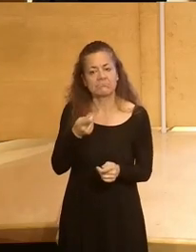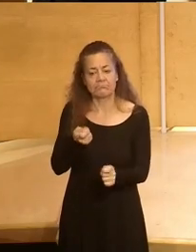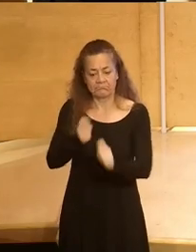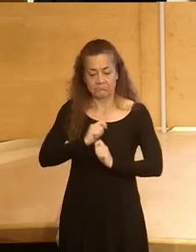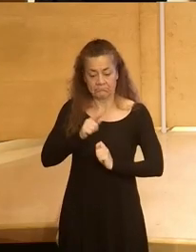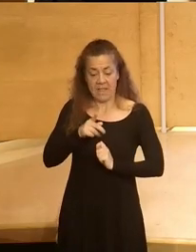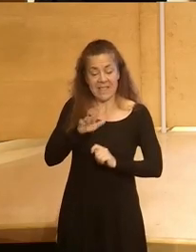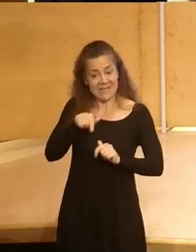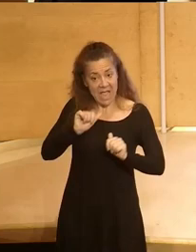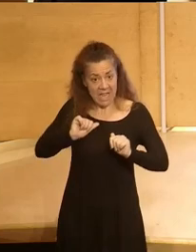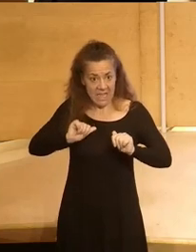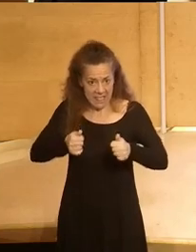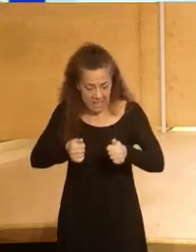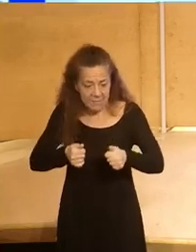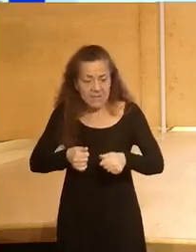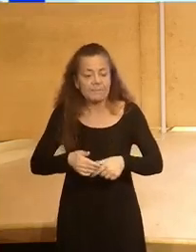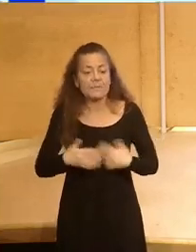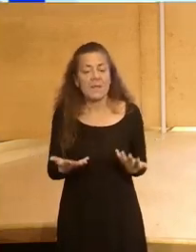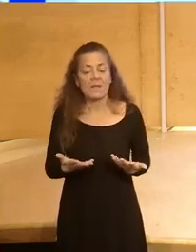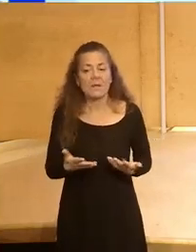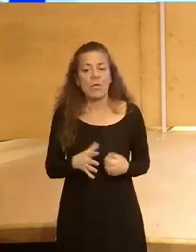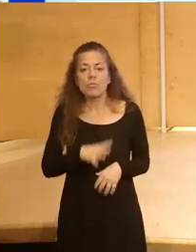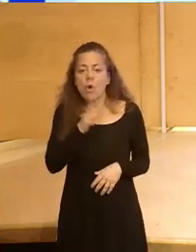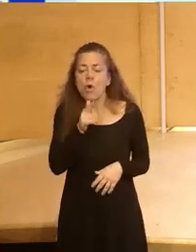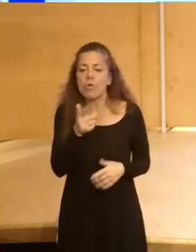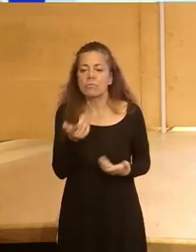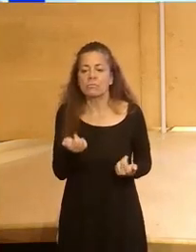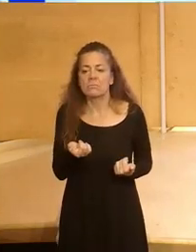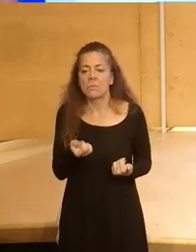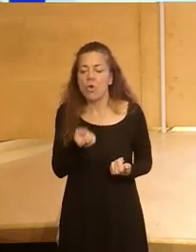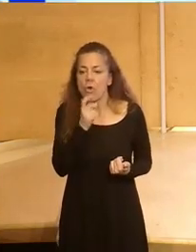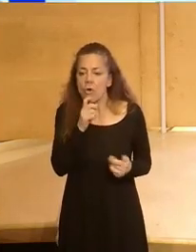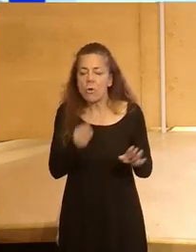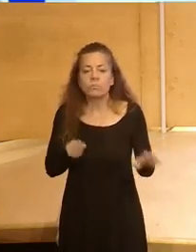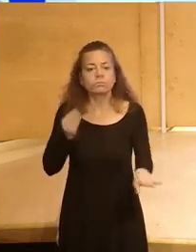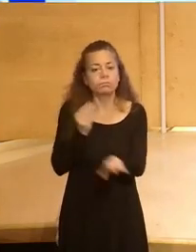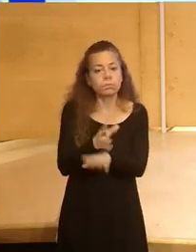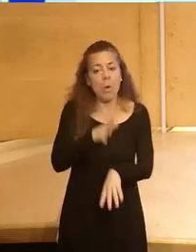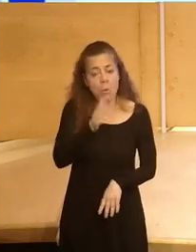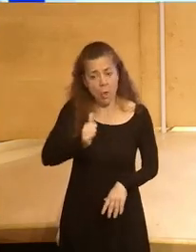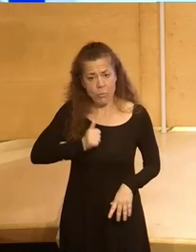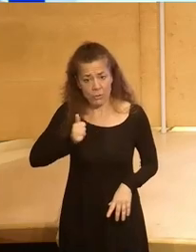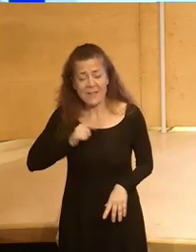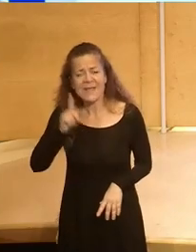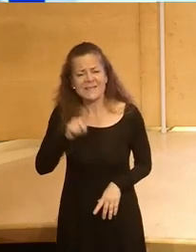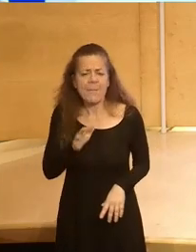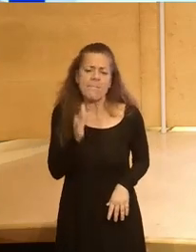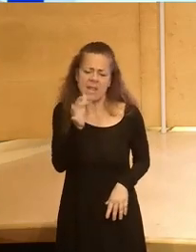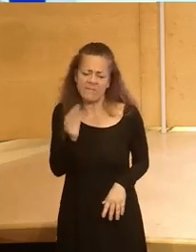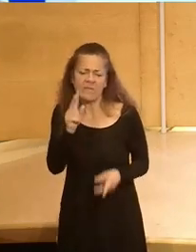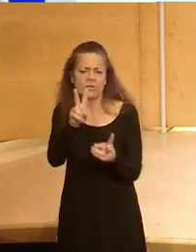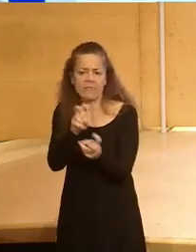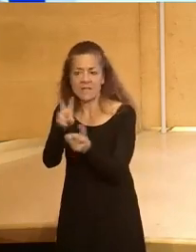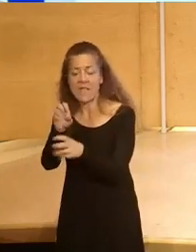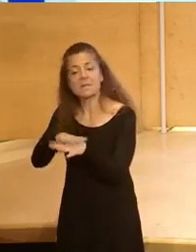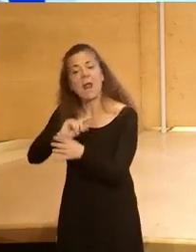iniciativas en cuanto a pues las formas de remunerar con stock options también beneficios fiscales muy importantes